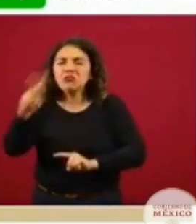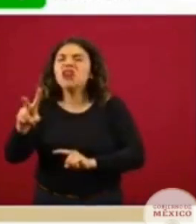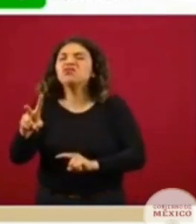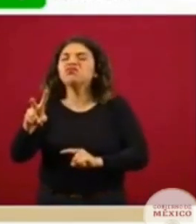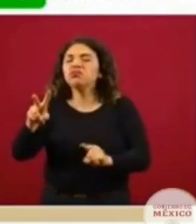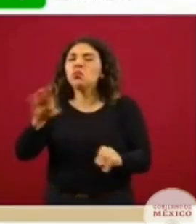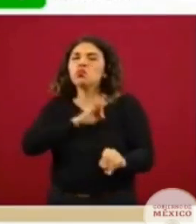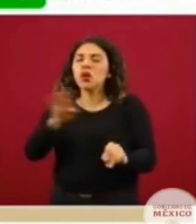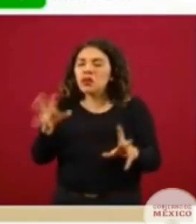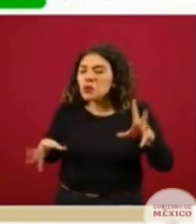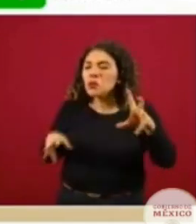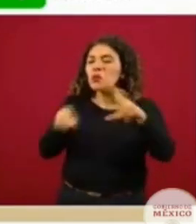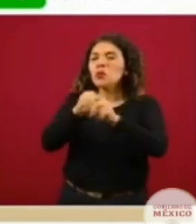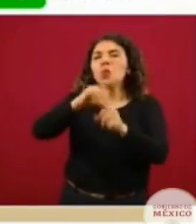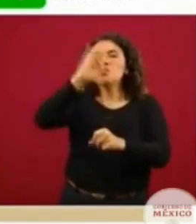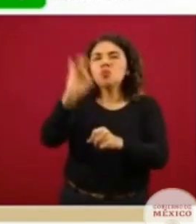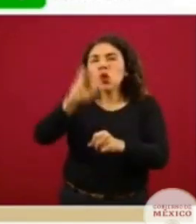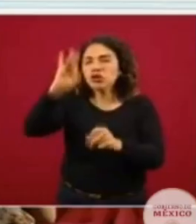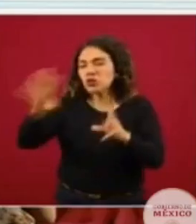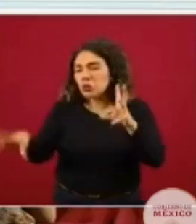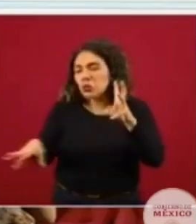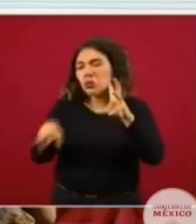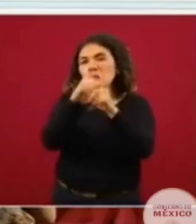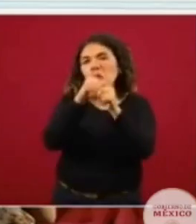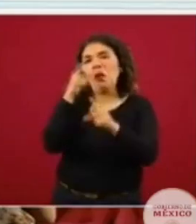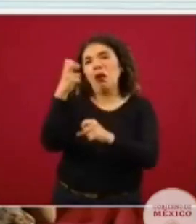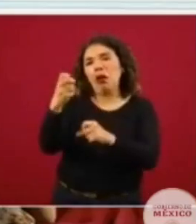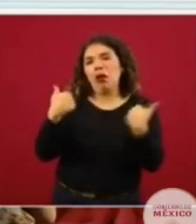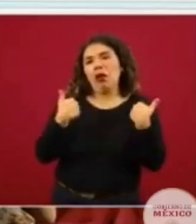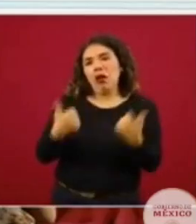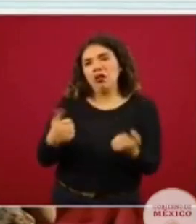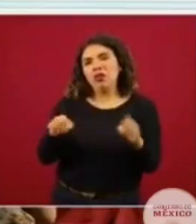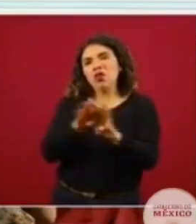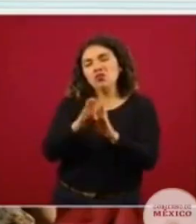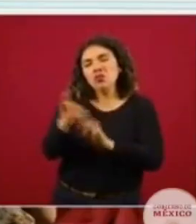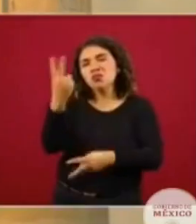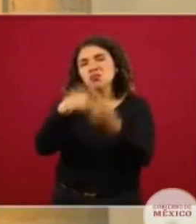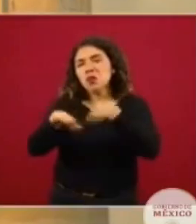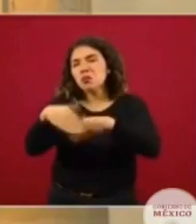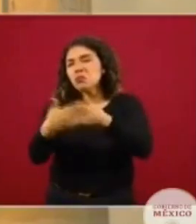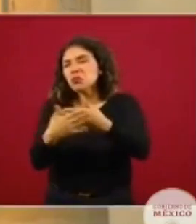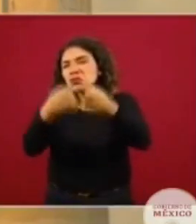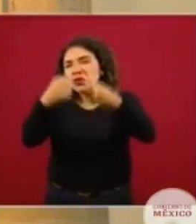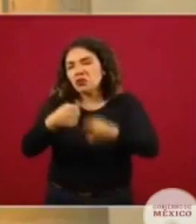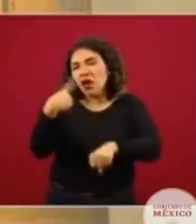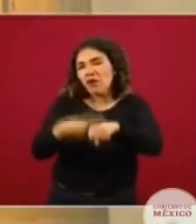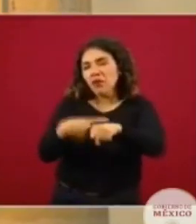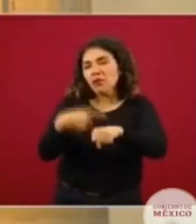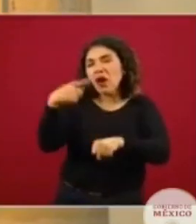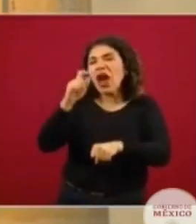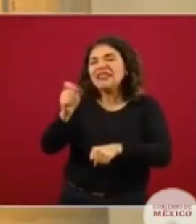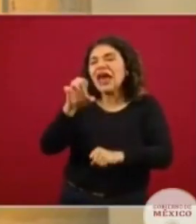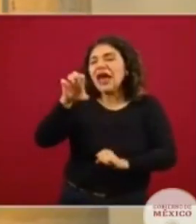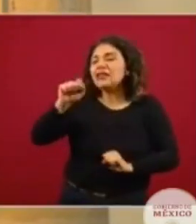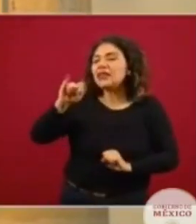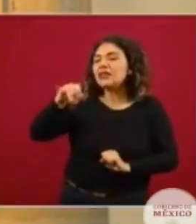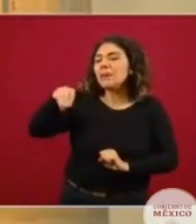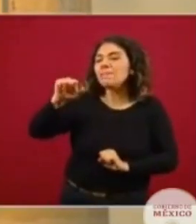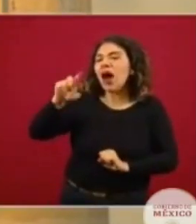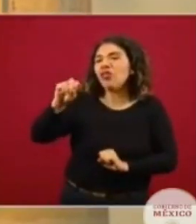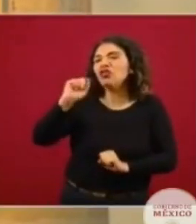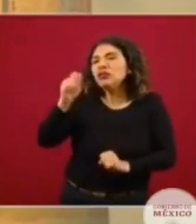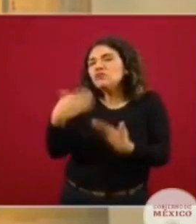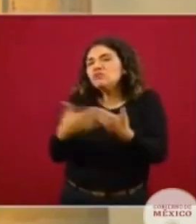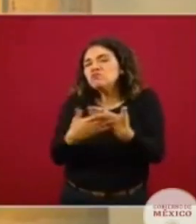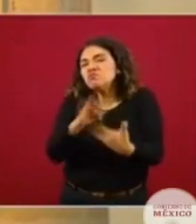aplicamos este porcentaje de positividad y entonces obtenemos otro grupo que estimamos van a ser casos